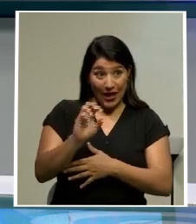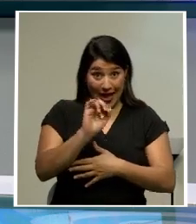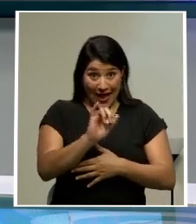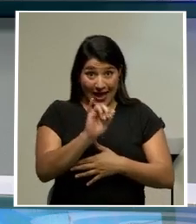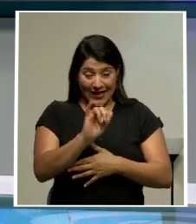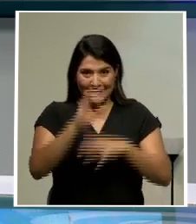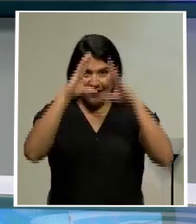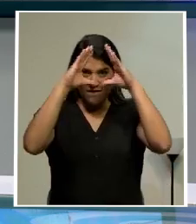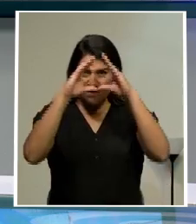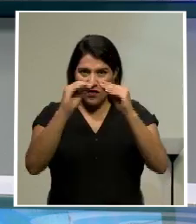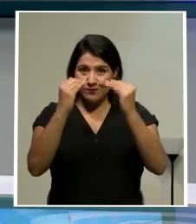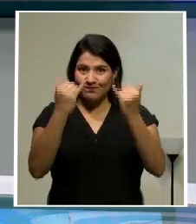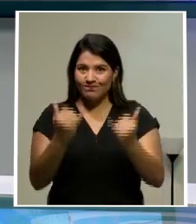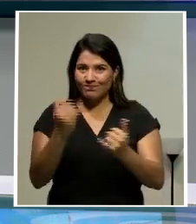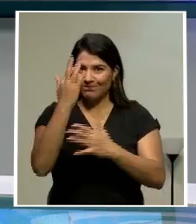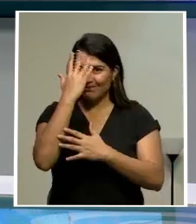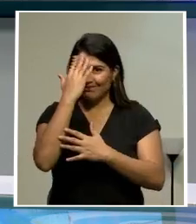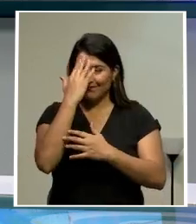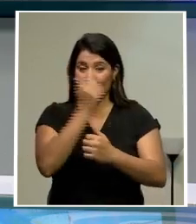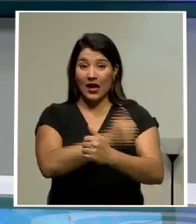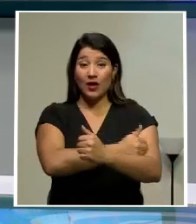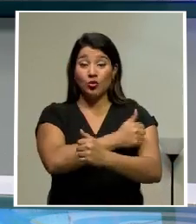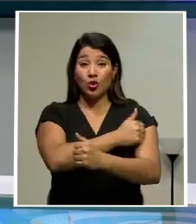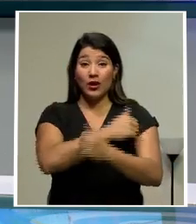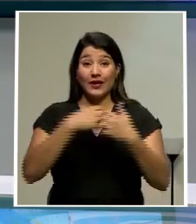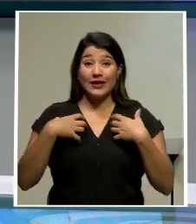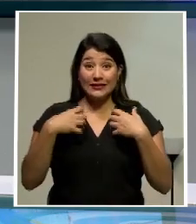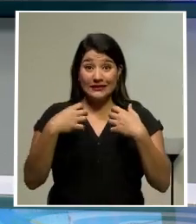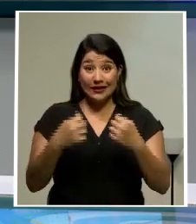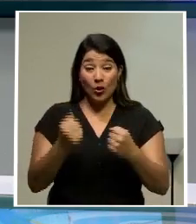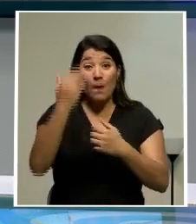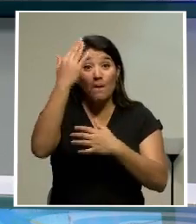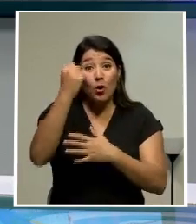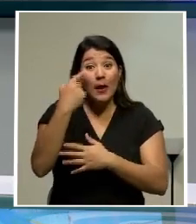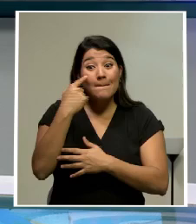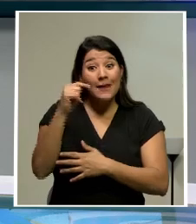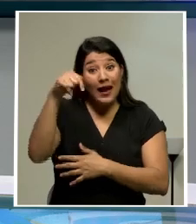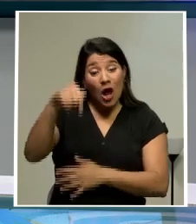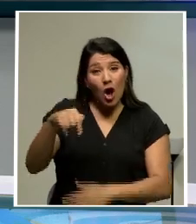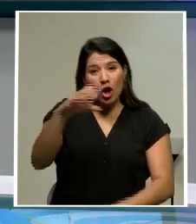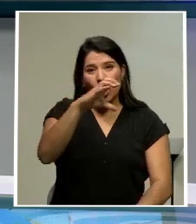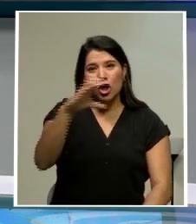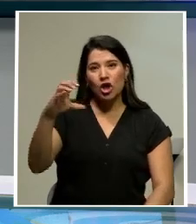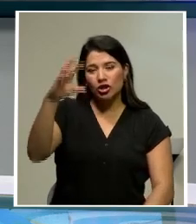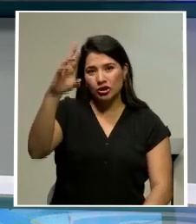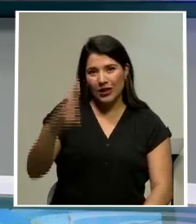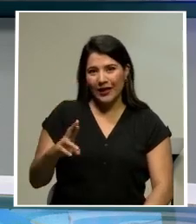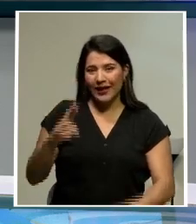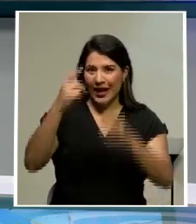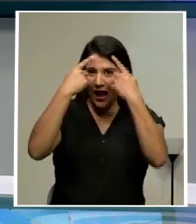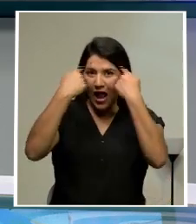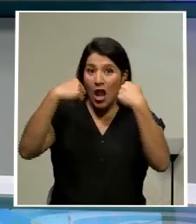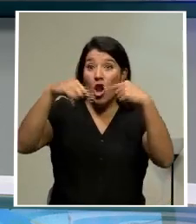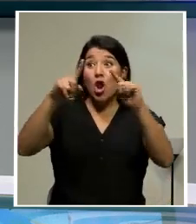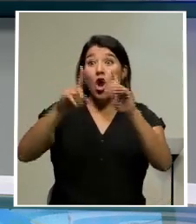preocupan a las autoridades de salud, ya que para hoy el país logra inmunizar con al menos